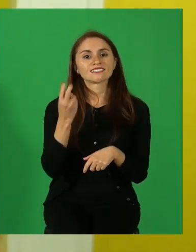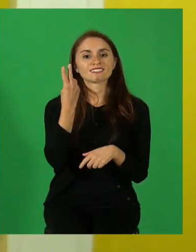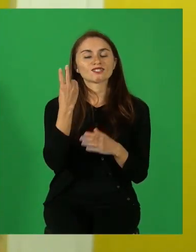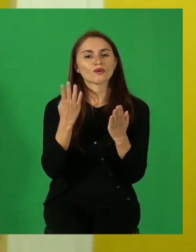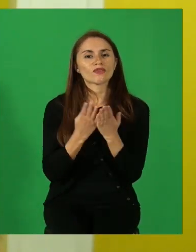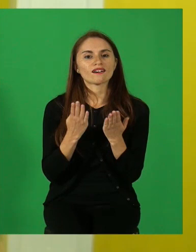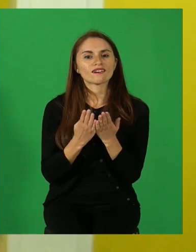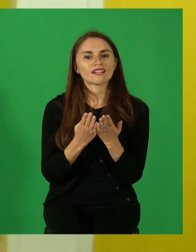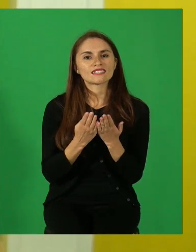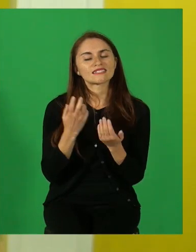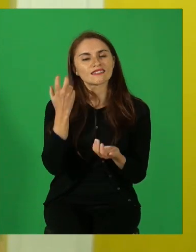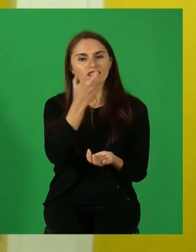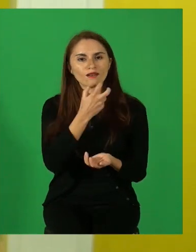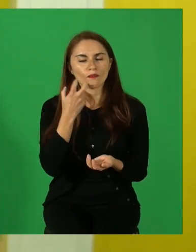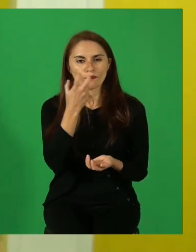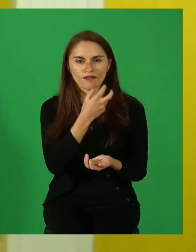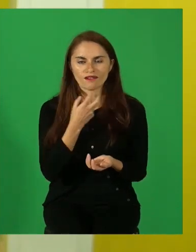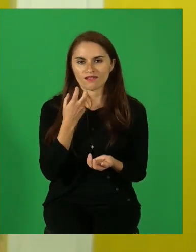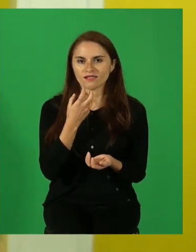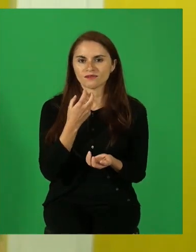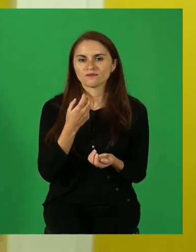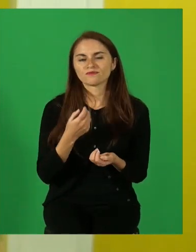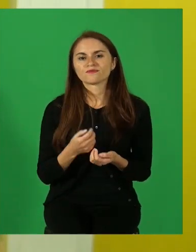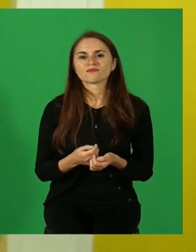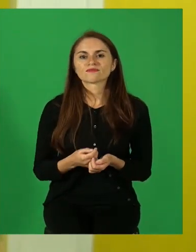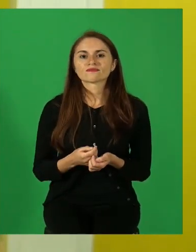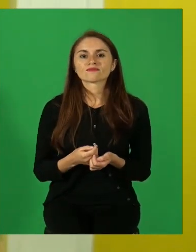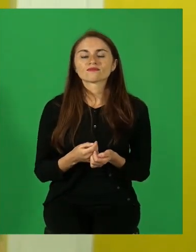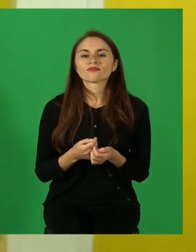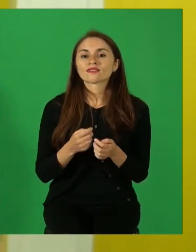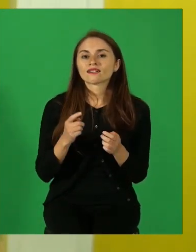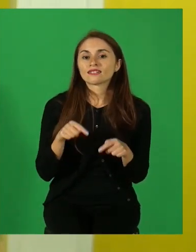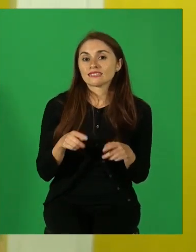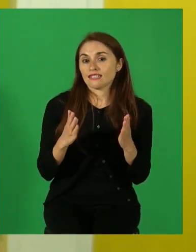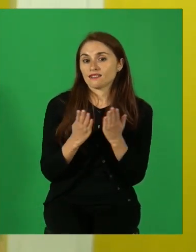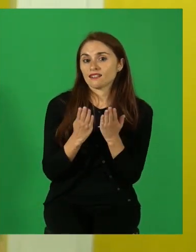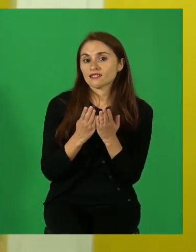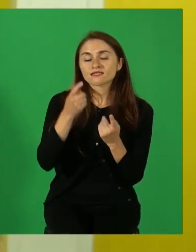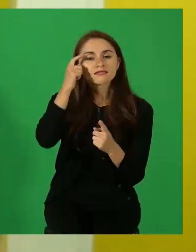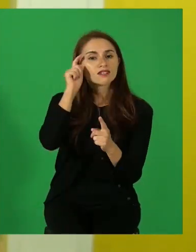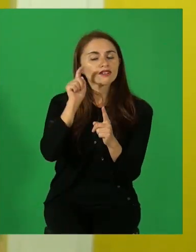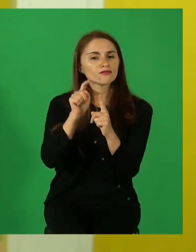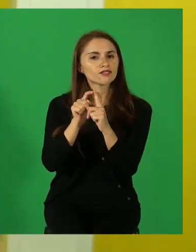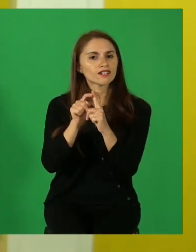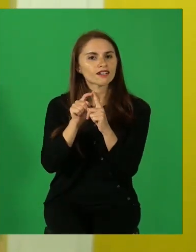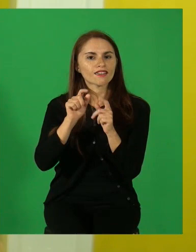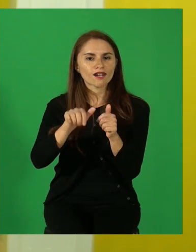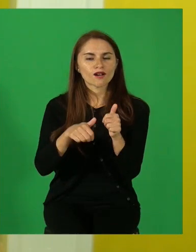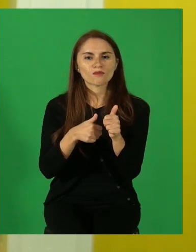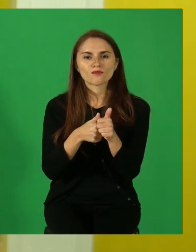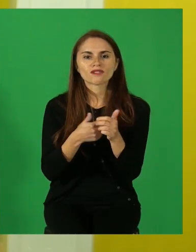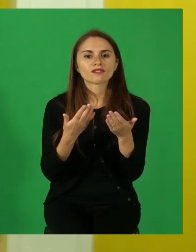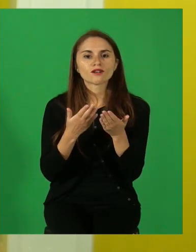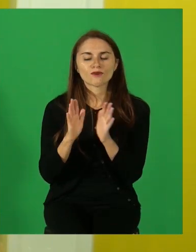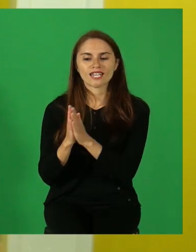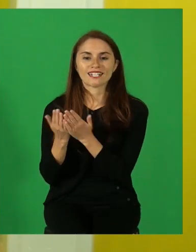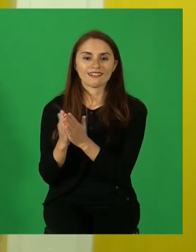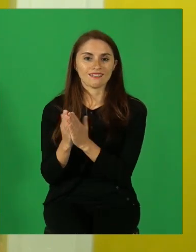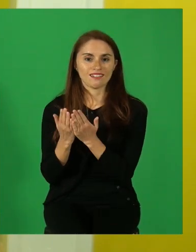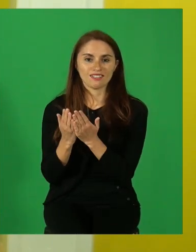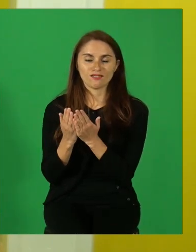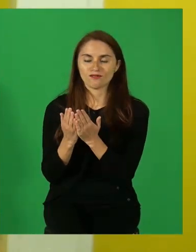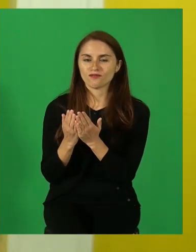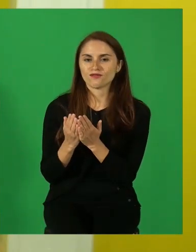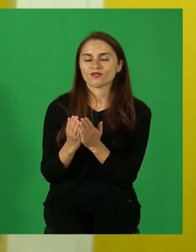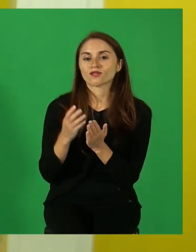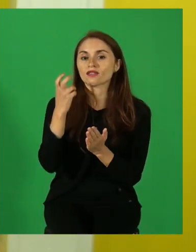clase de Lengua y Literatura. Clase que está enfocada y apoyada en el libro del texto